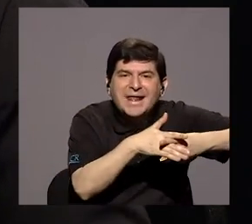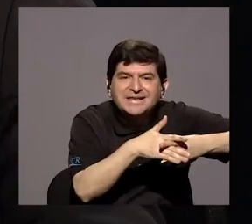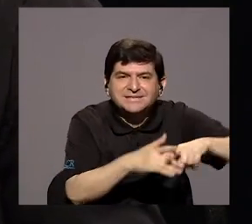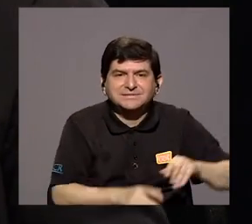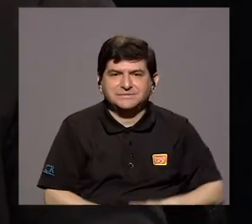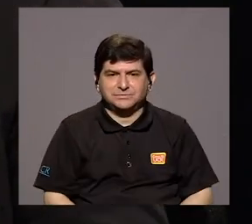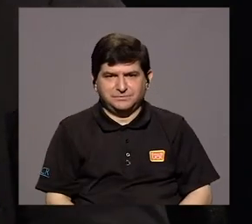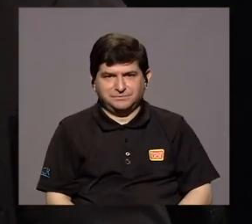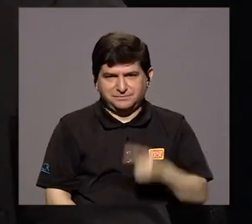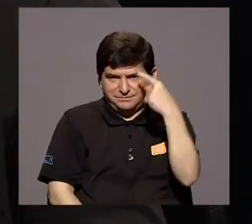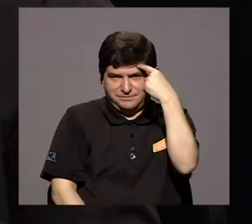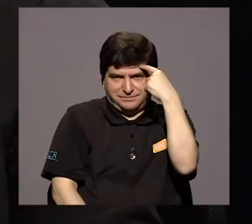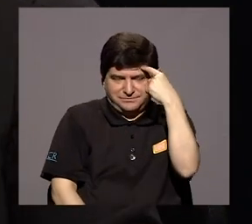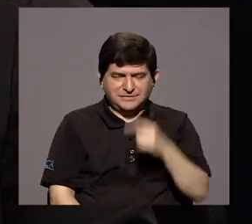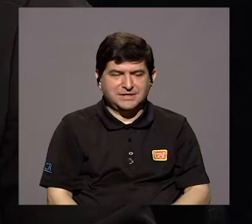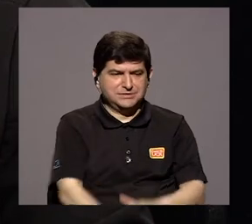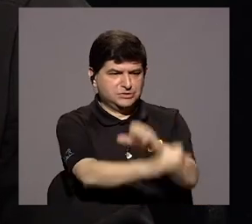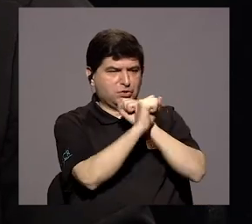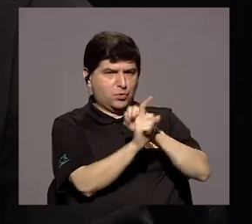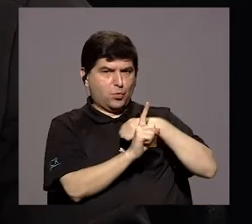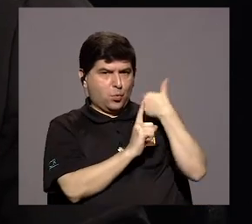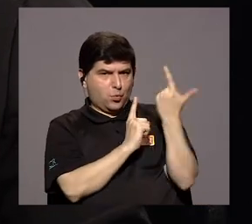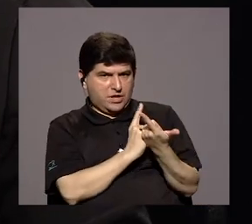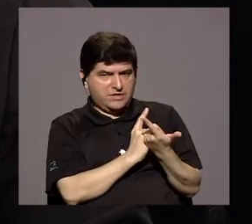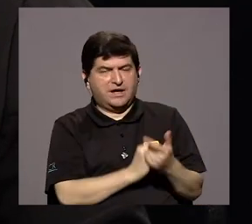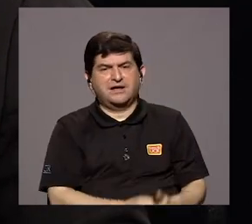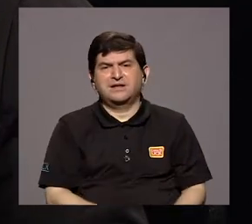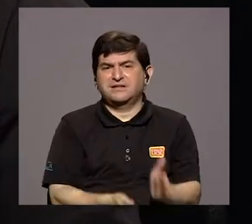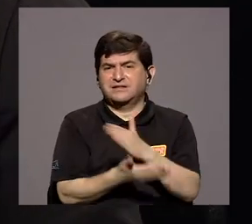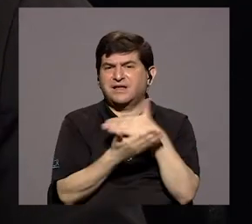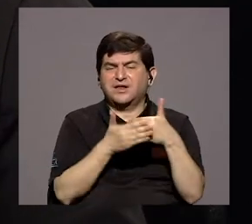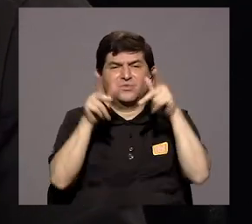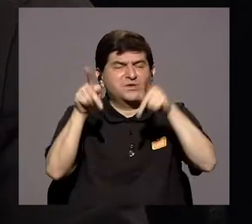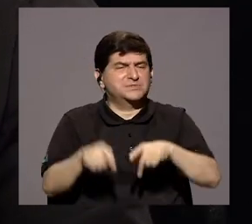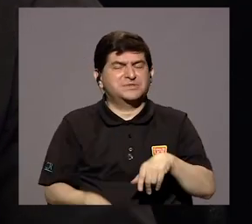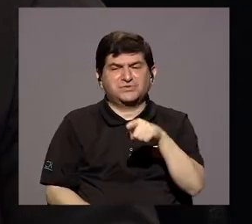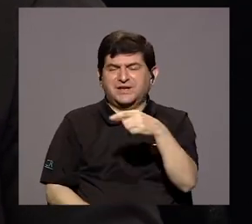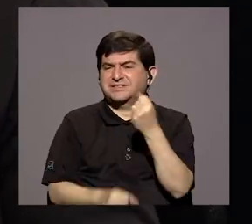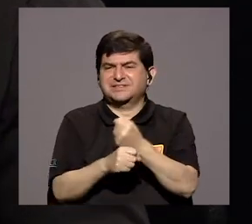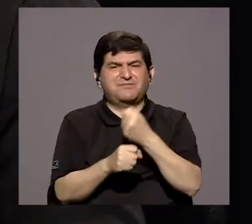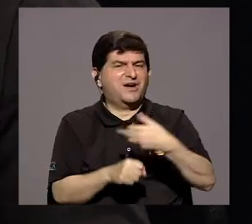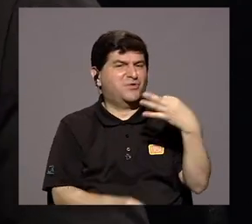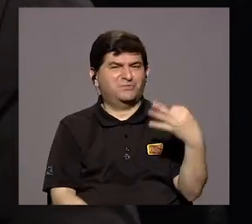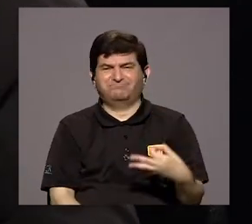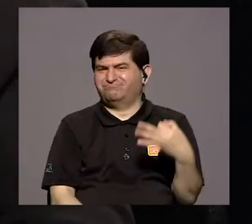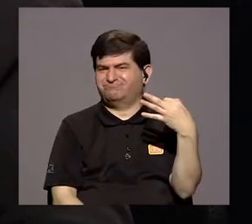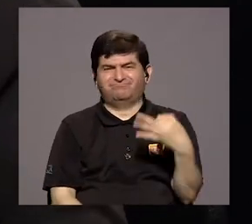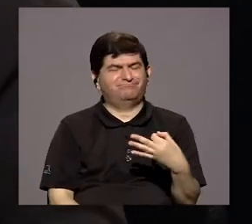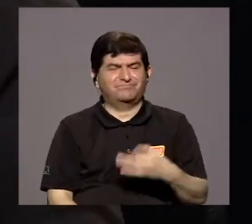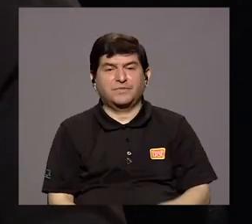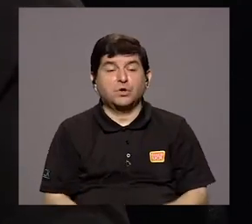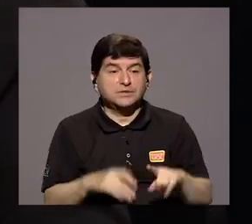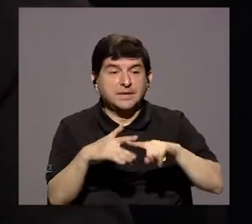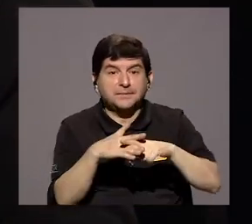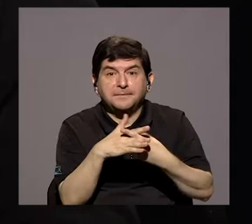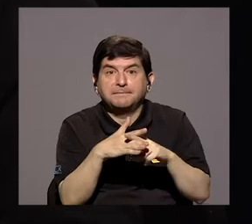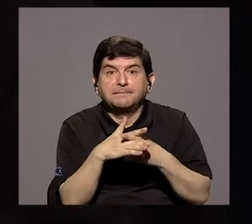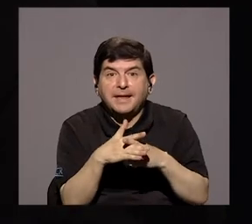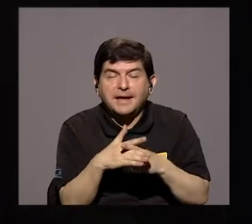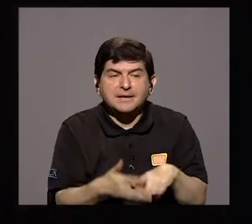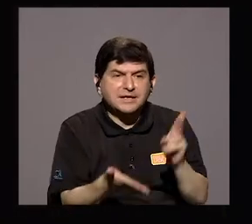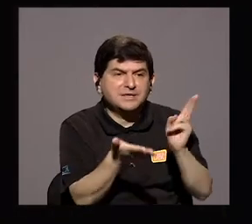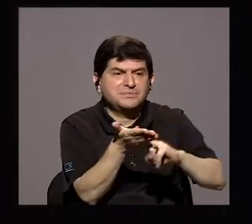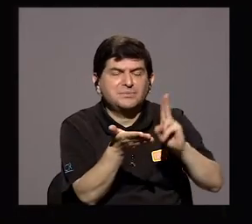partiendo desde la seguridad social, porque muchos de la informalidad, los mecanismos de